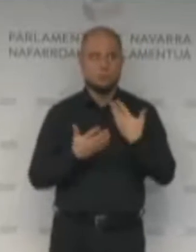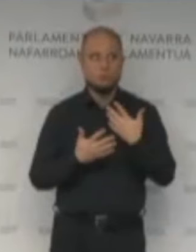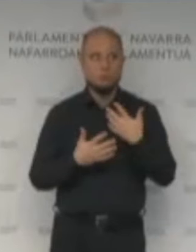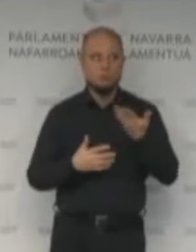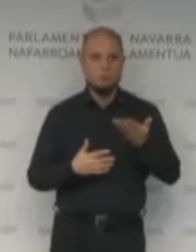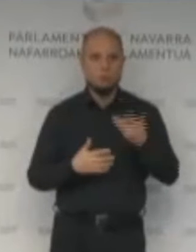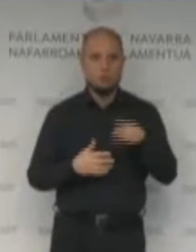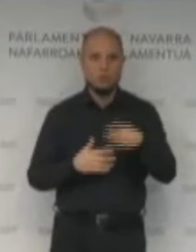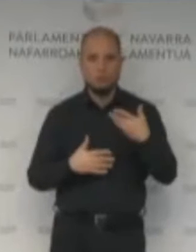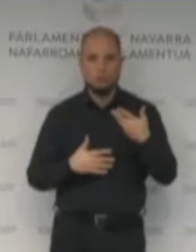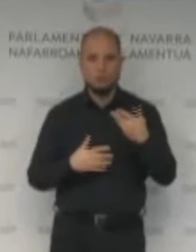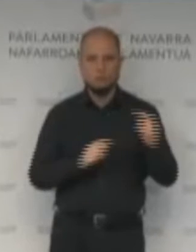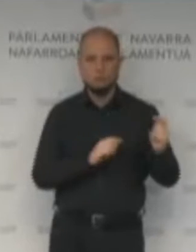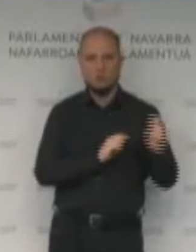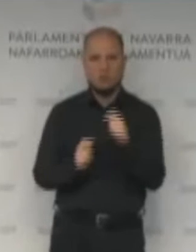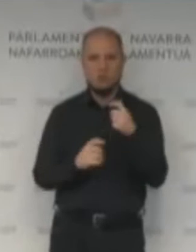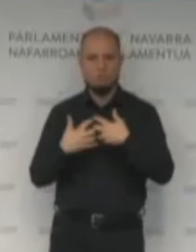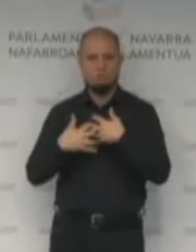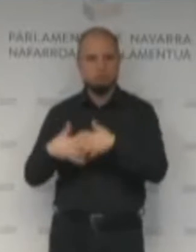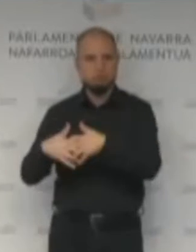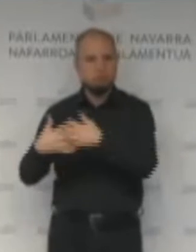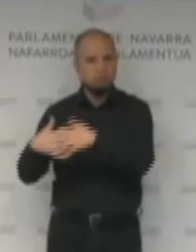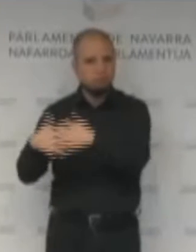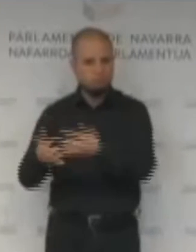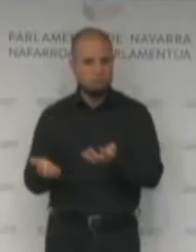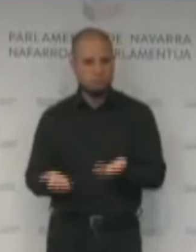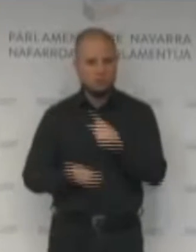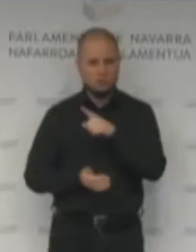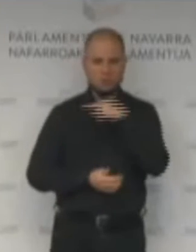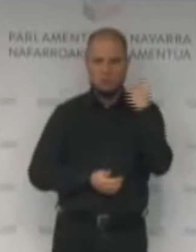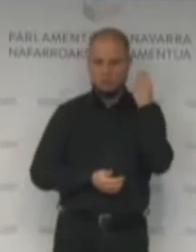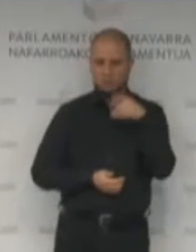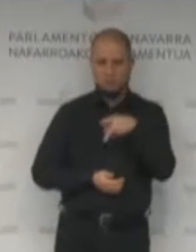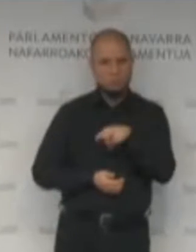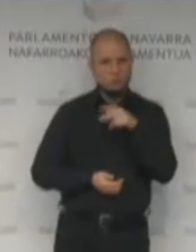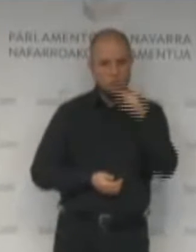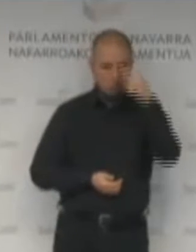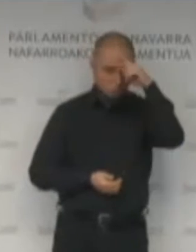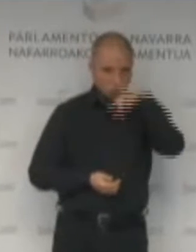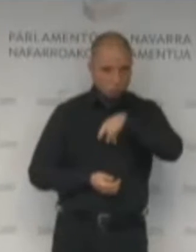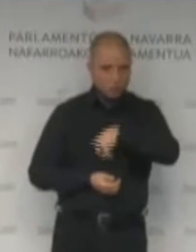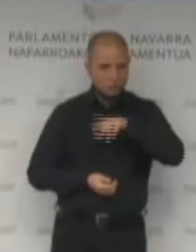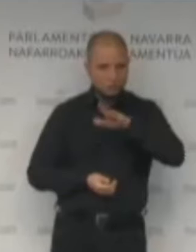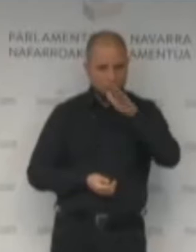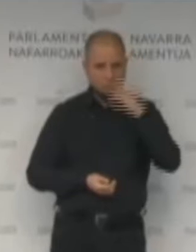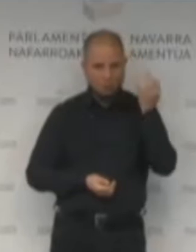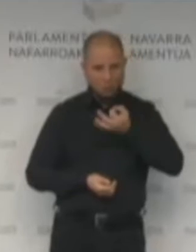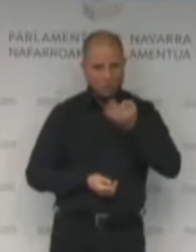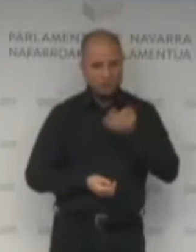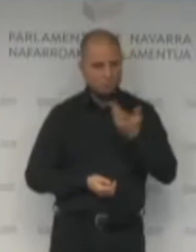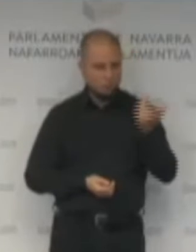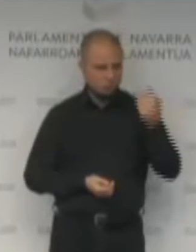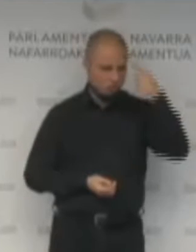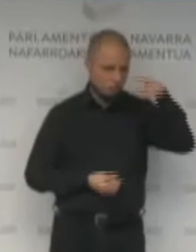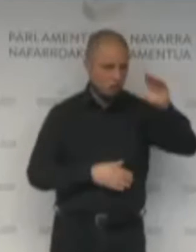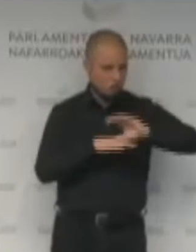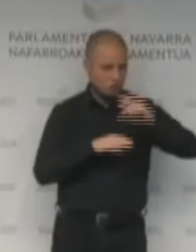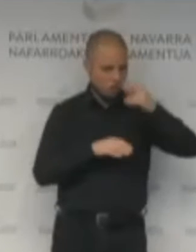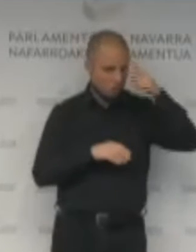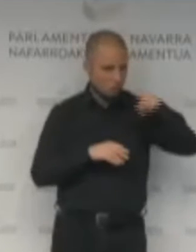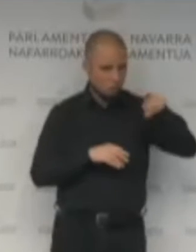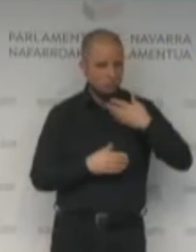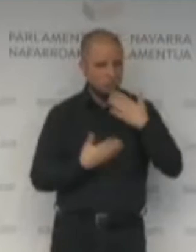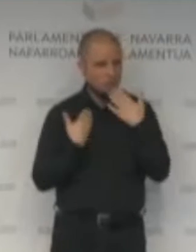nosotras nos preocupa esto y nos debe ocupar, y sé que le está ocupando a la consejera y se lo quiero agradecer,